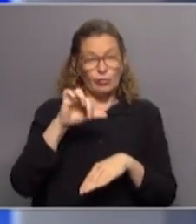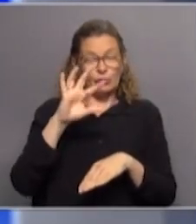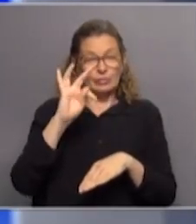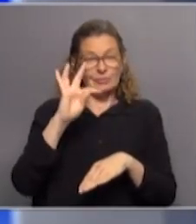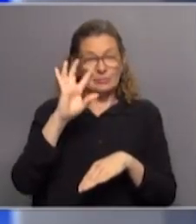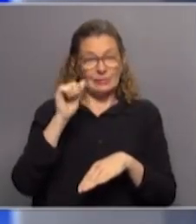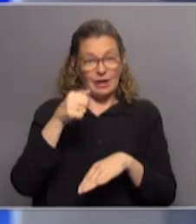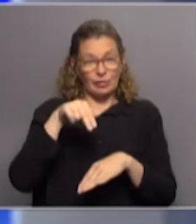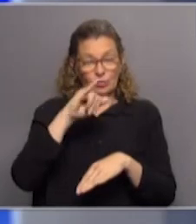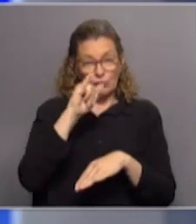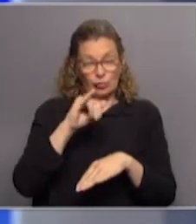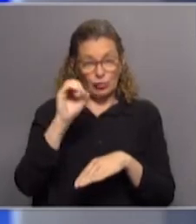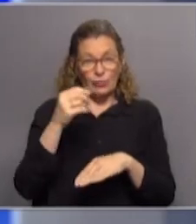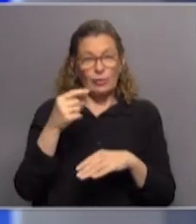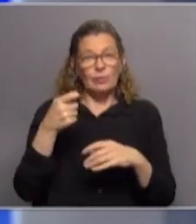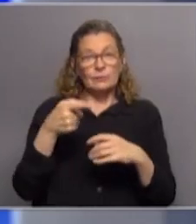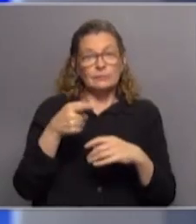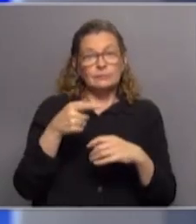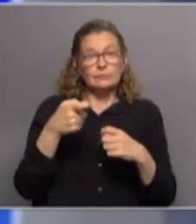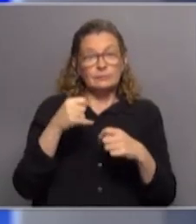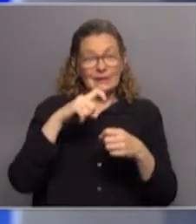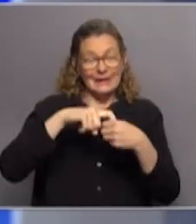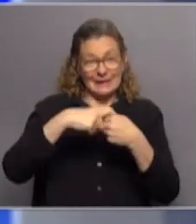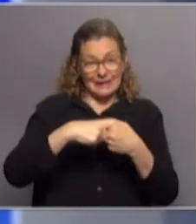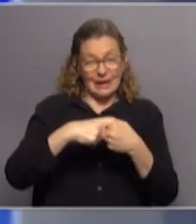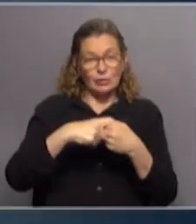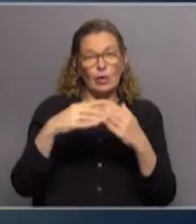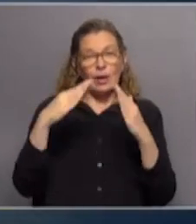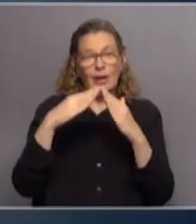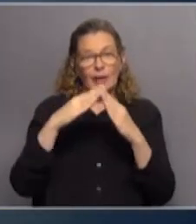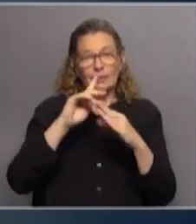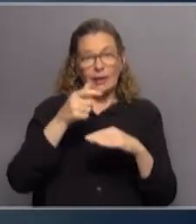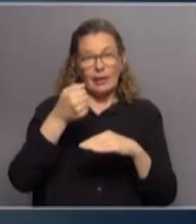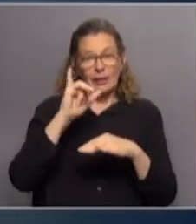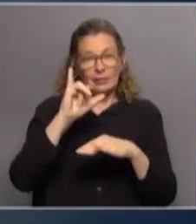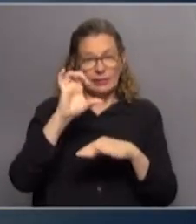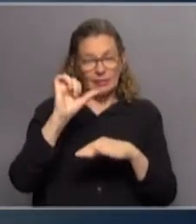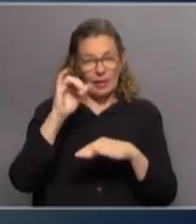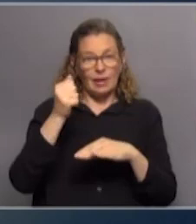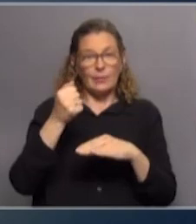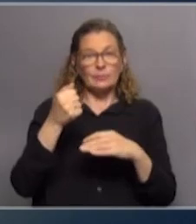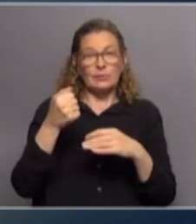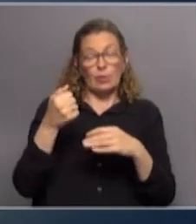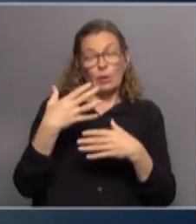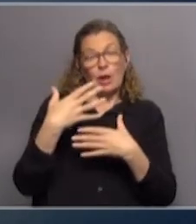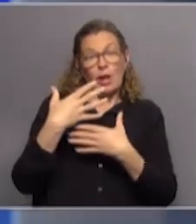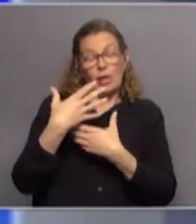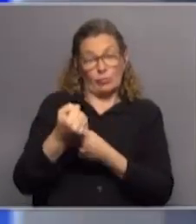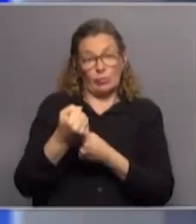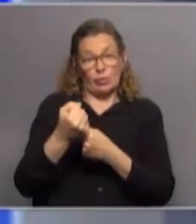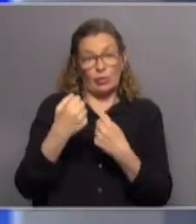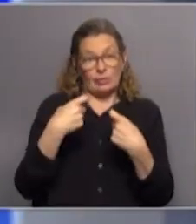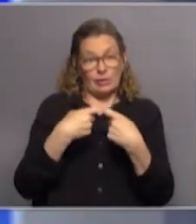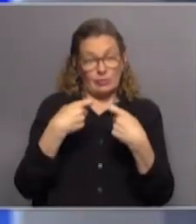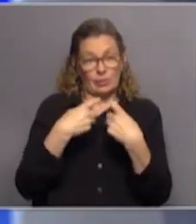Funcionarios de Casa de Galicia, Afuncac, sindicato adherido a la Federación Uruguaya de la Salud, está justamente para brindar